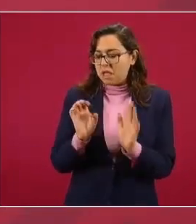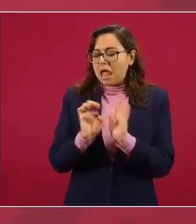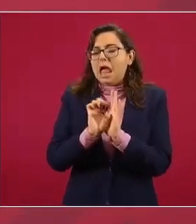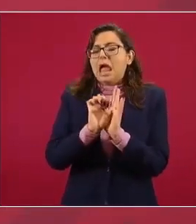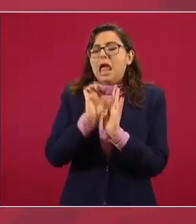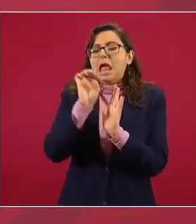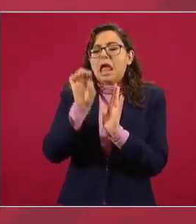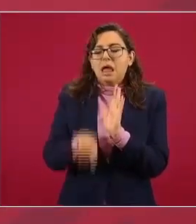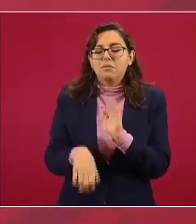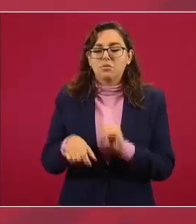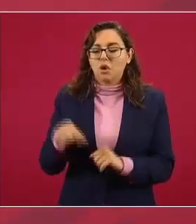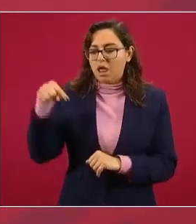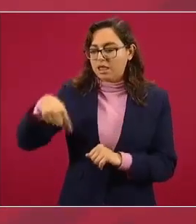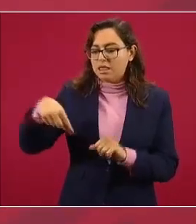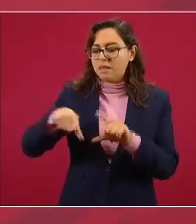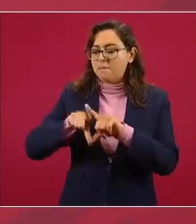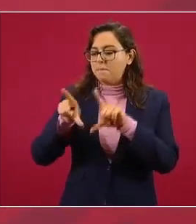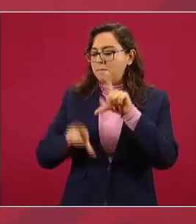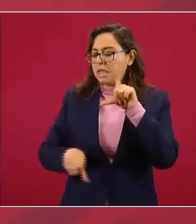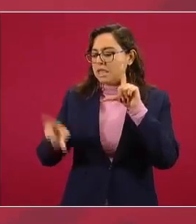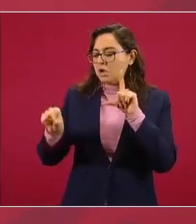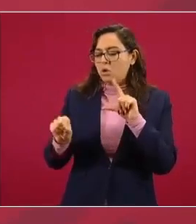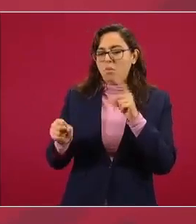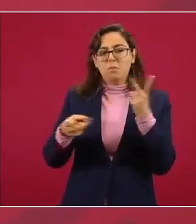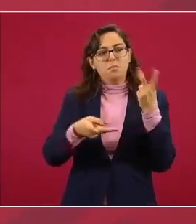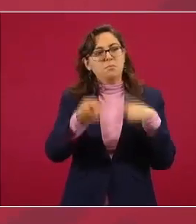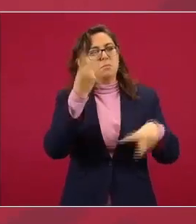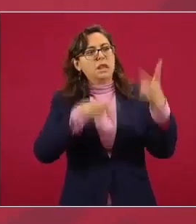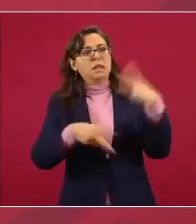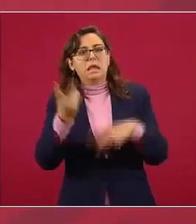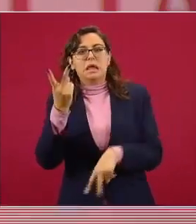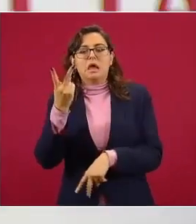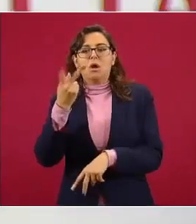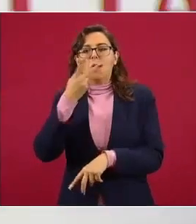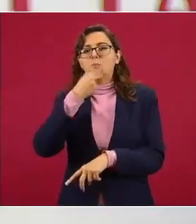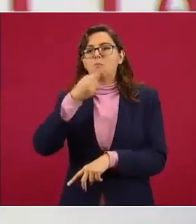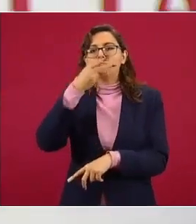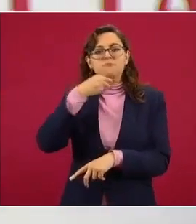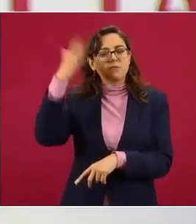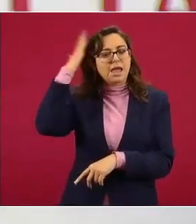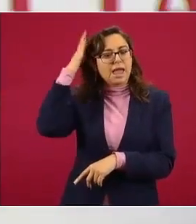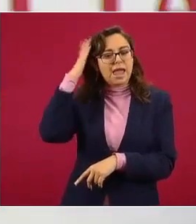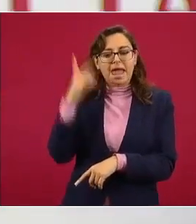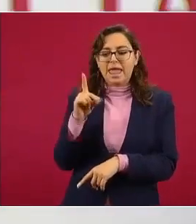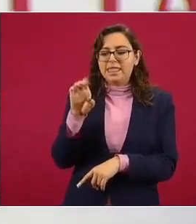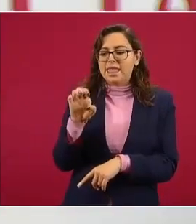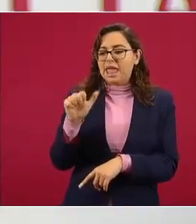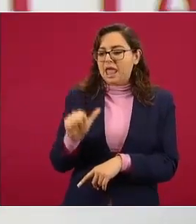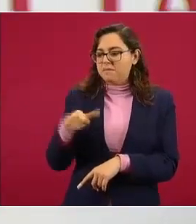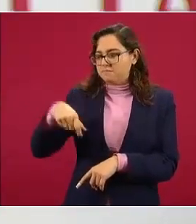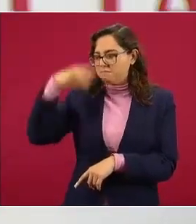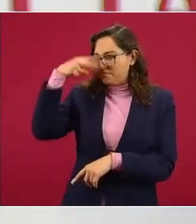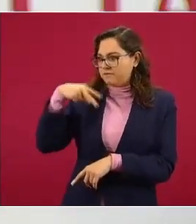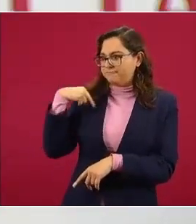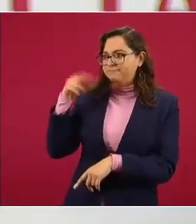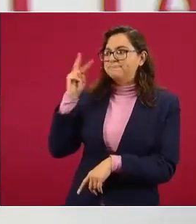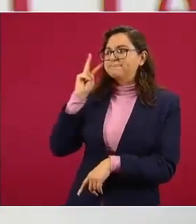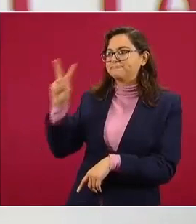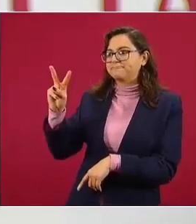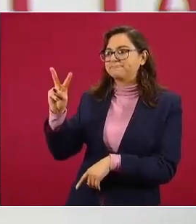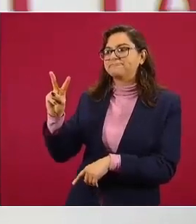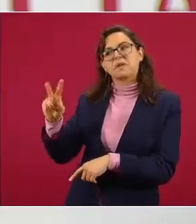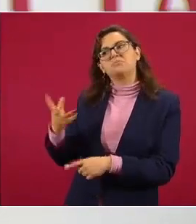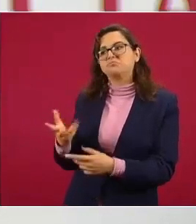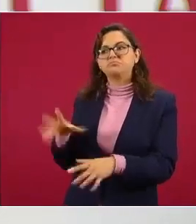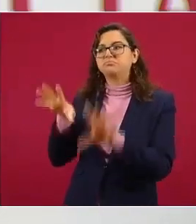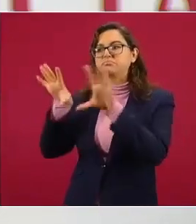a suponer que lo hubiésemos detenido que pensaríamos de que ocurriría pues habría una repercusión muy